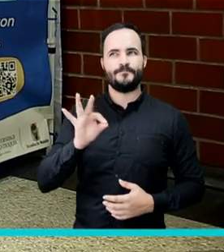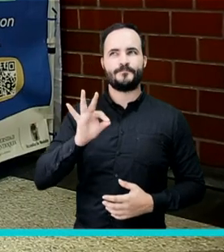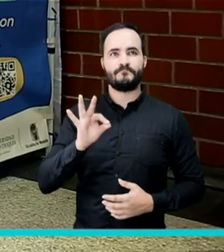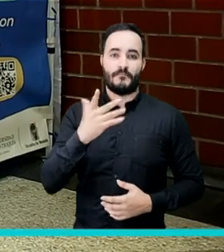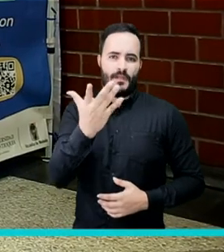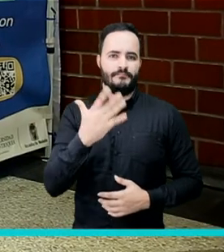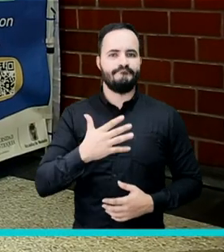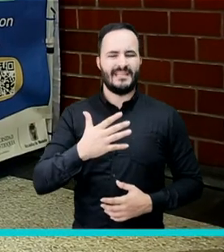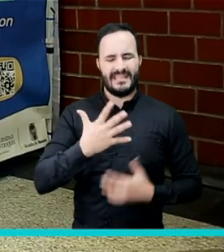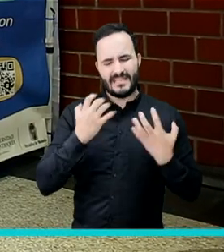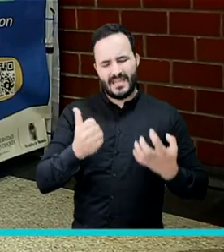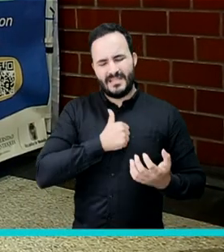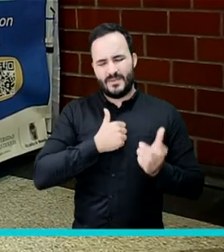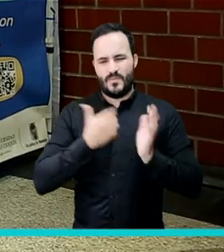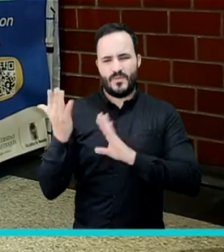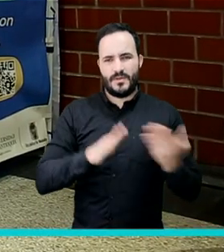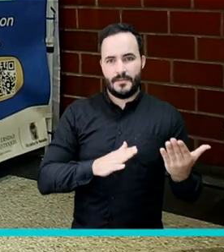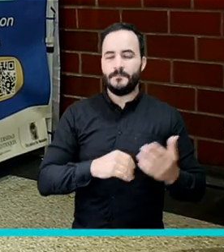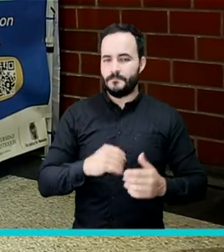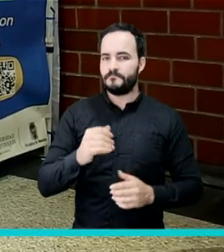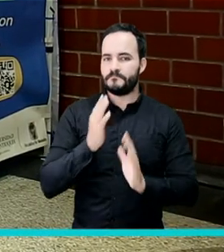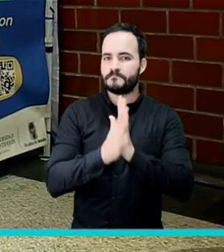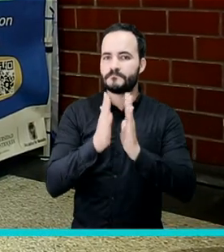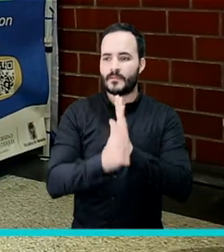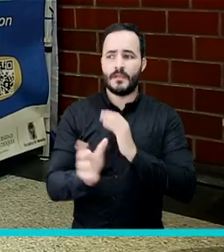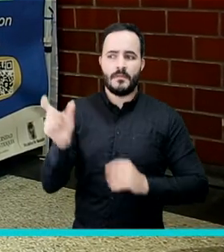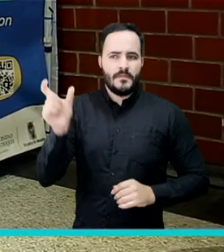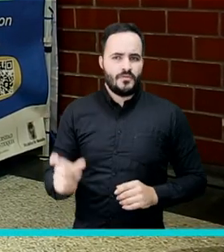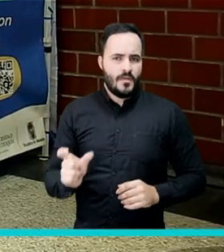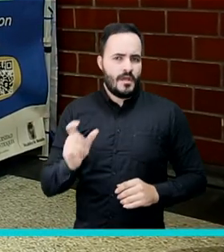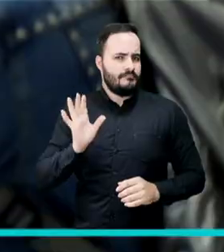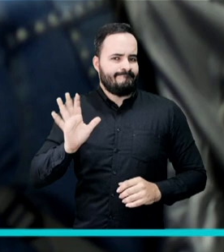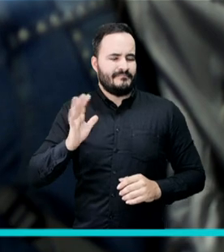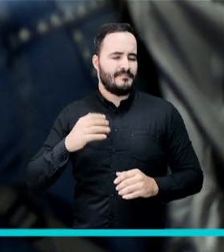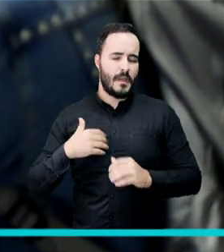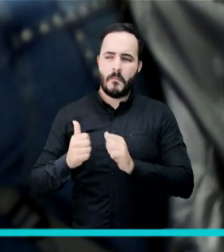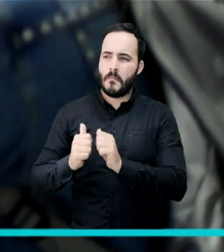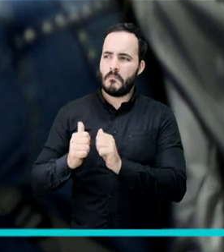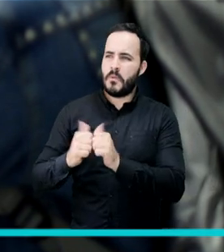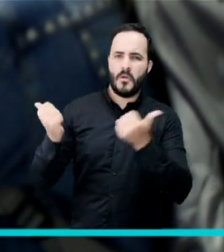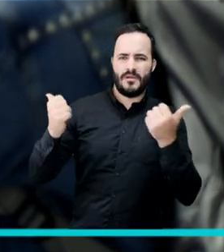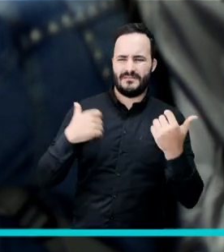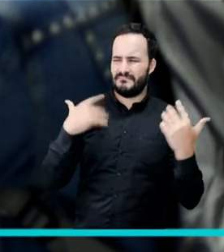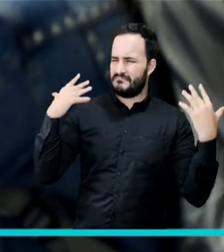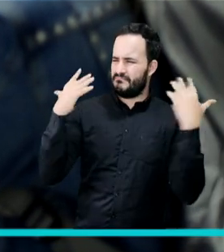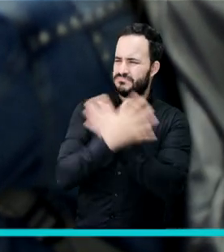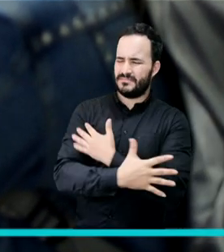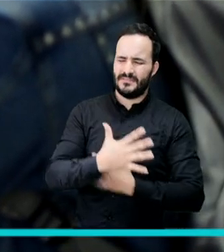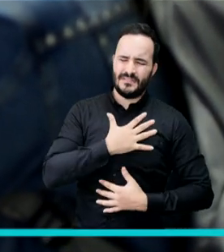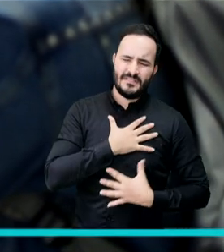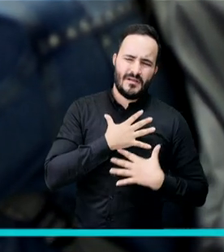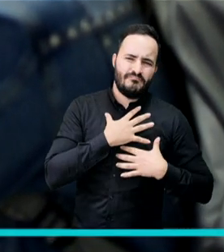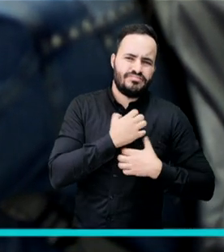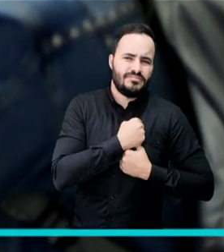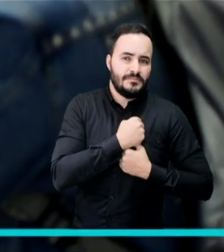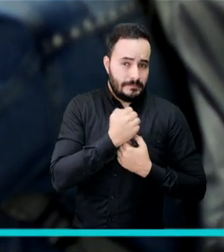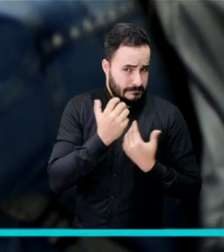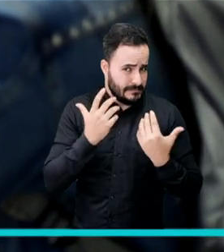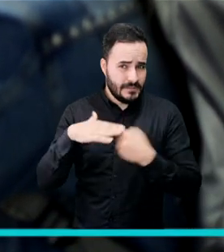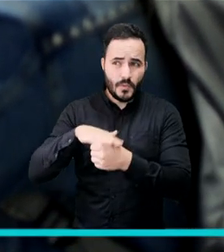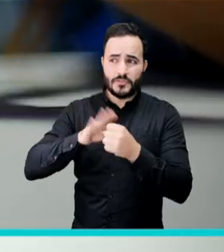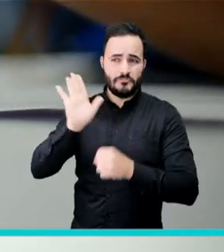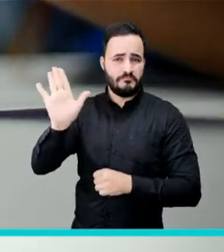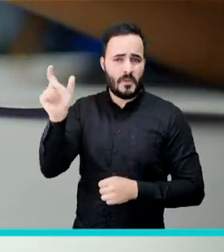Un caso específico, por ejemplo un tema de suicidio, ¿sí? Una persona que había tenido una ruptura emocional,